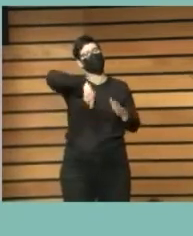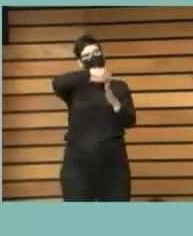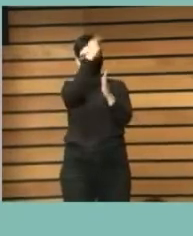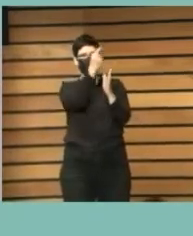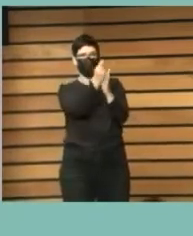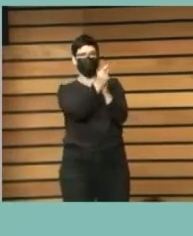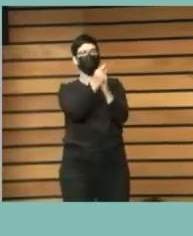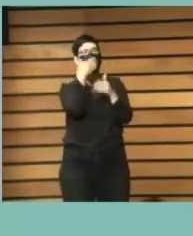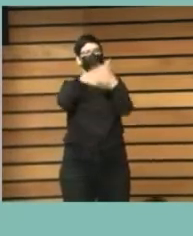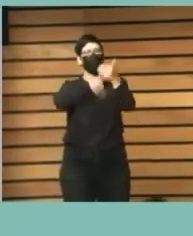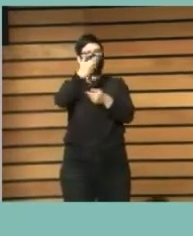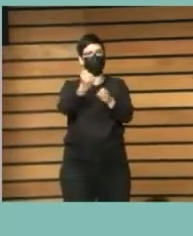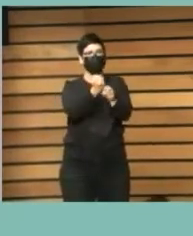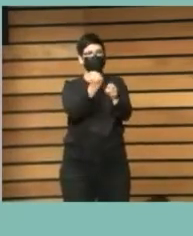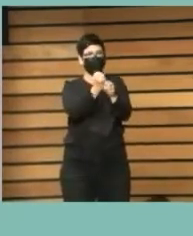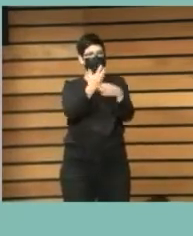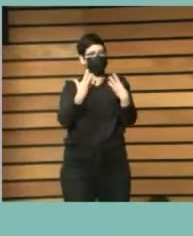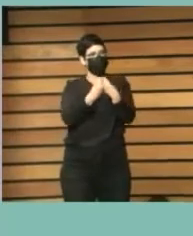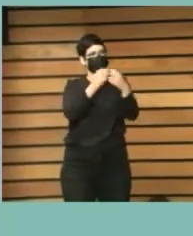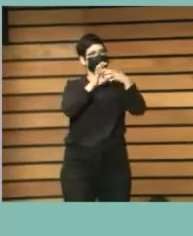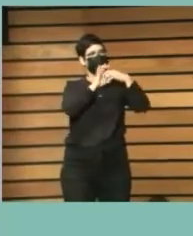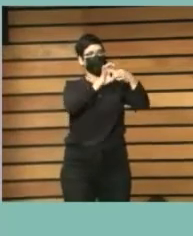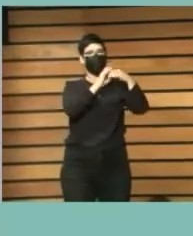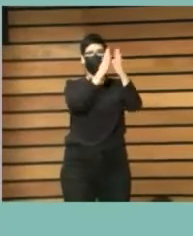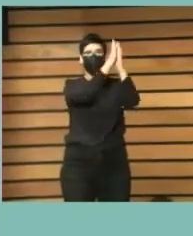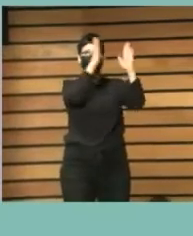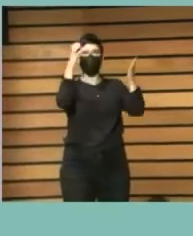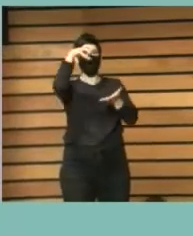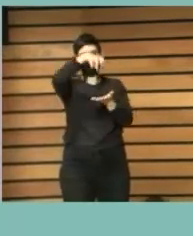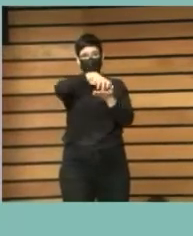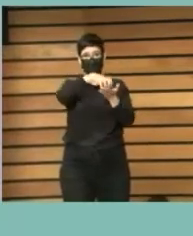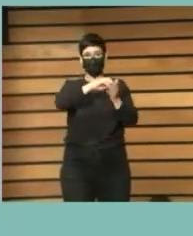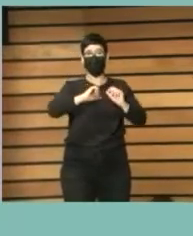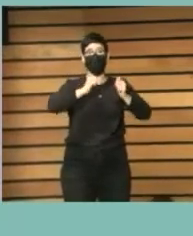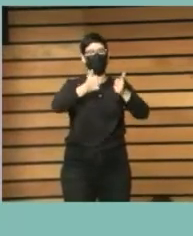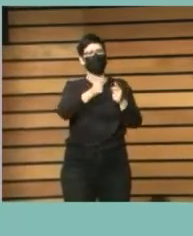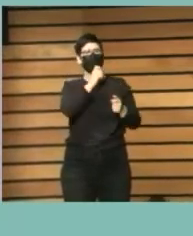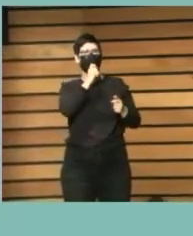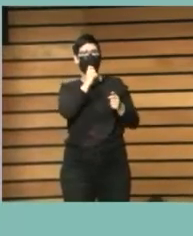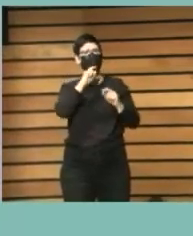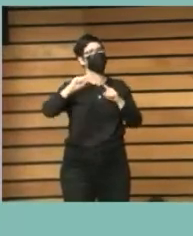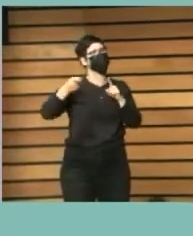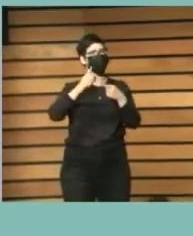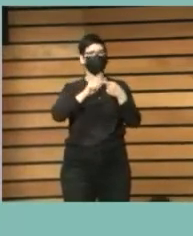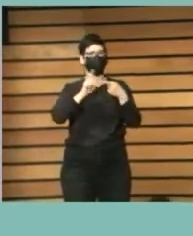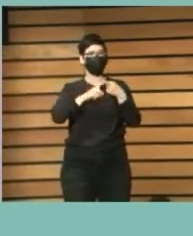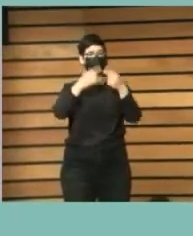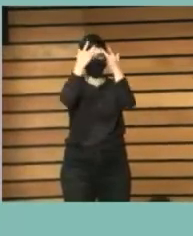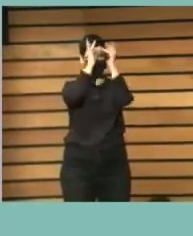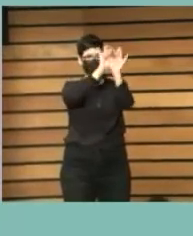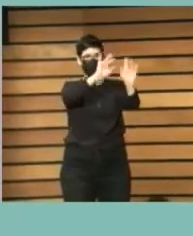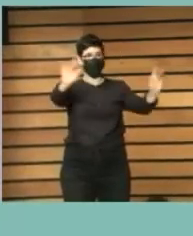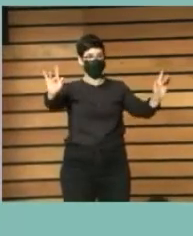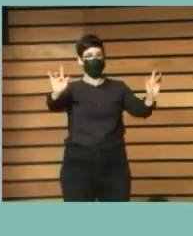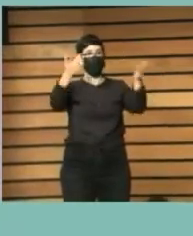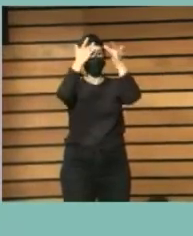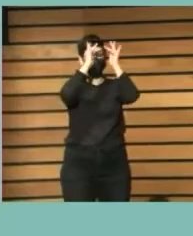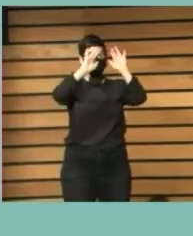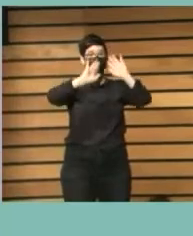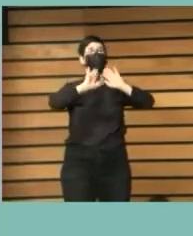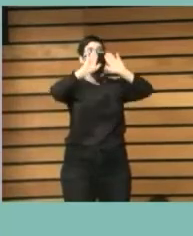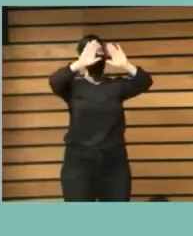las bibliotecas y que empezamos justamente con la sensibilización la sensibilización en primer lugar desde dentro y hacia adentro